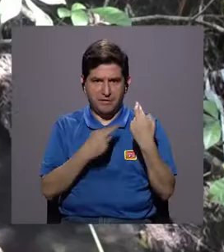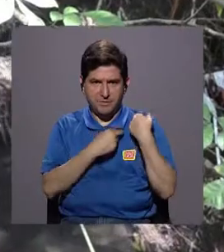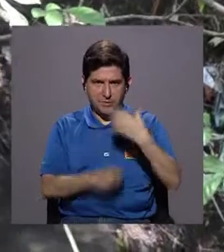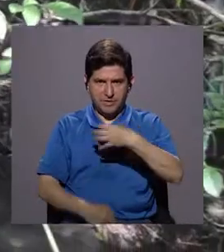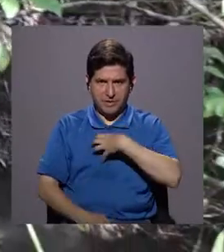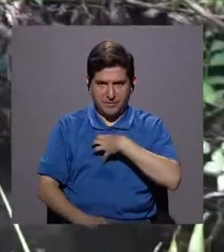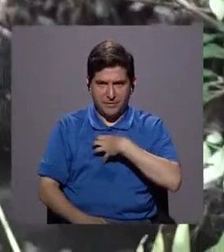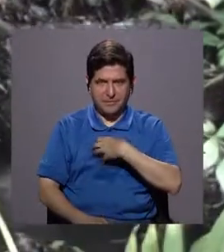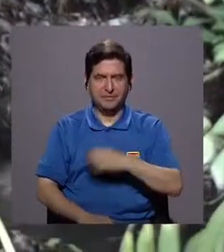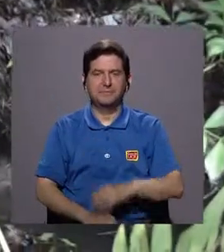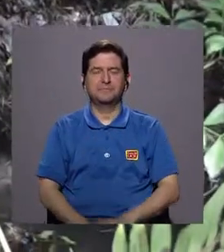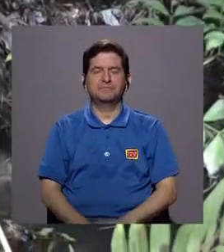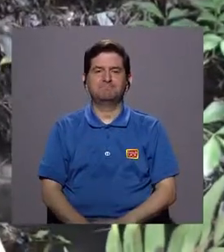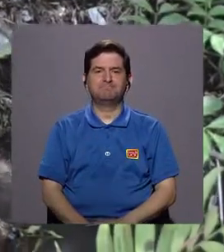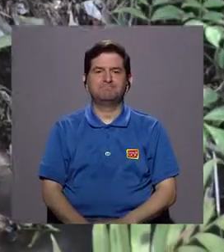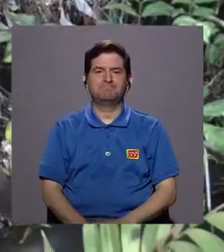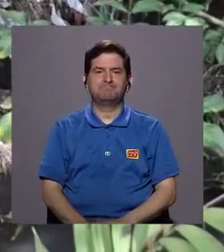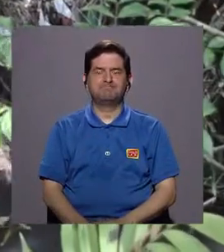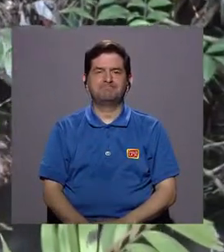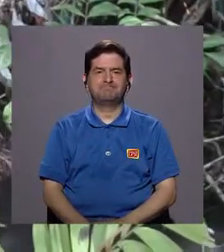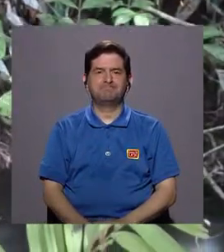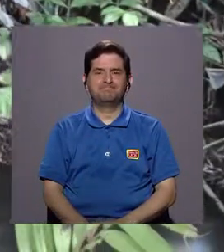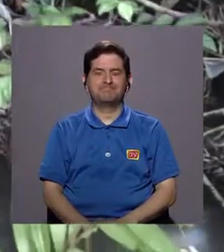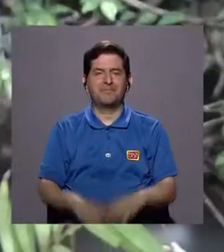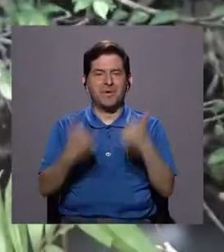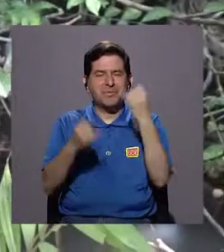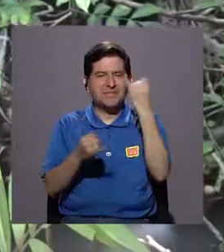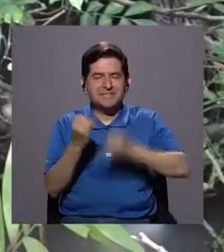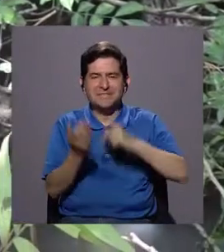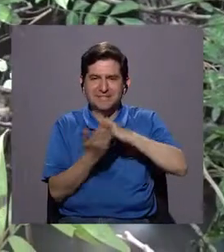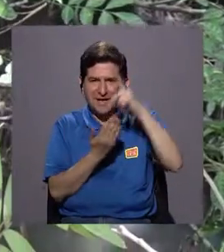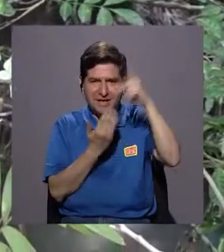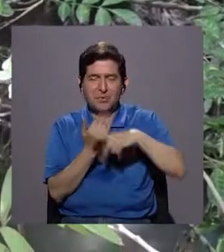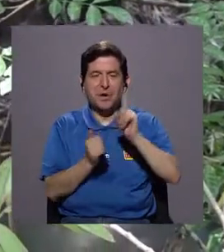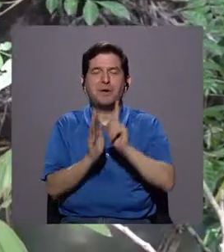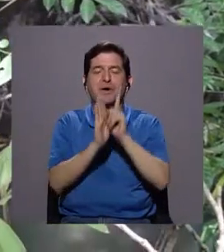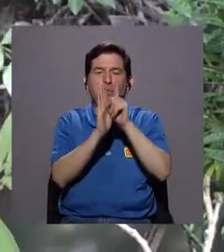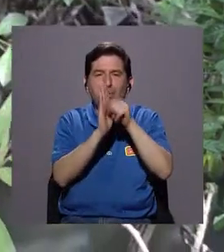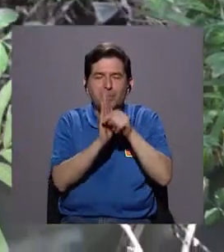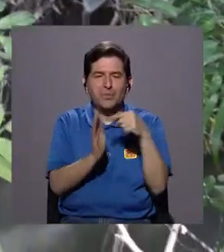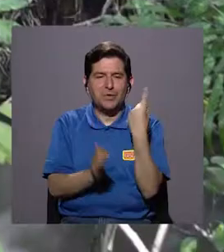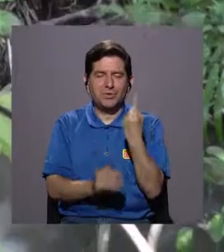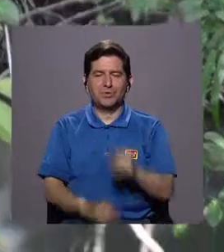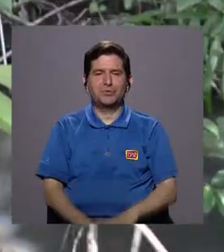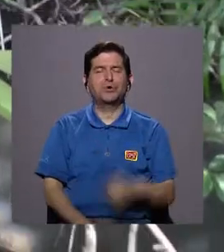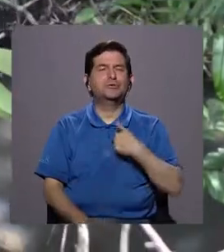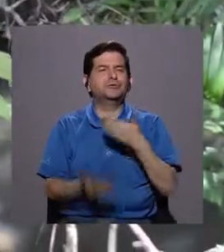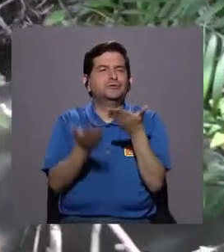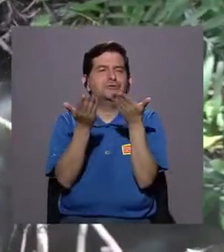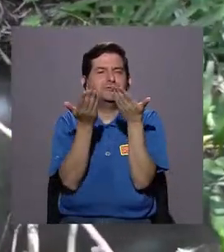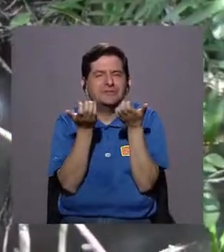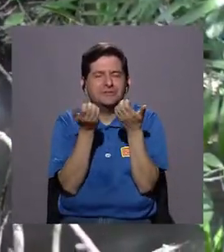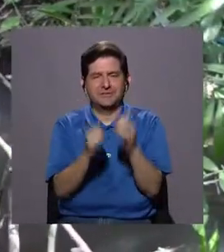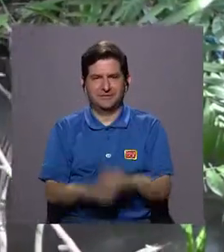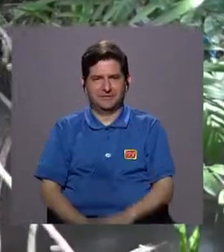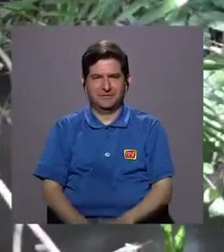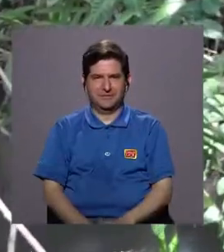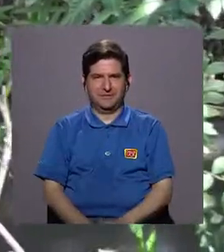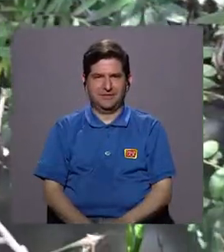responsabilidad no está rendida. Bueno, Cintia, ya tenemos que casi cerrar el programa. Nos queda un minutito. A mí me gustaría que